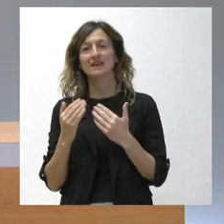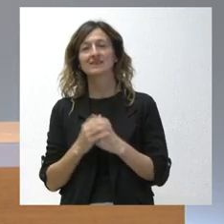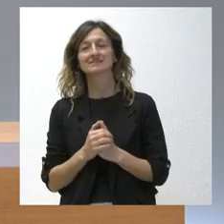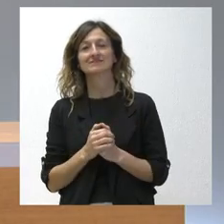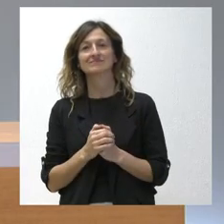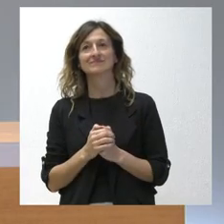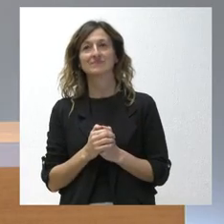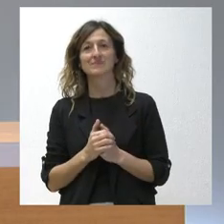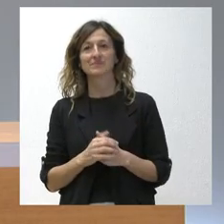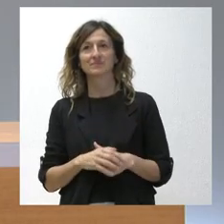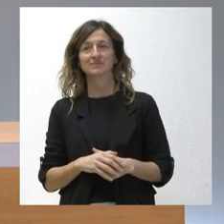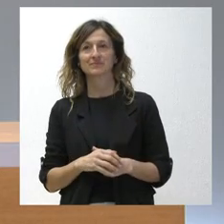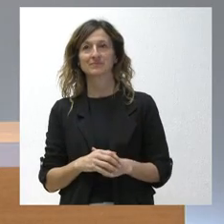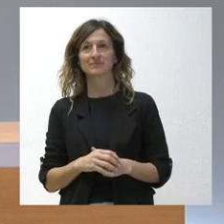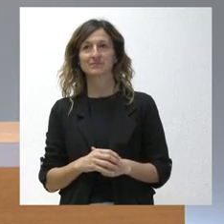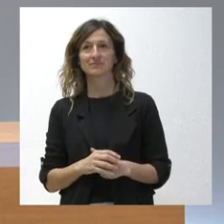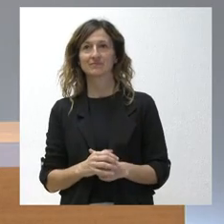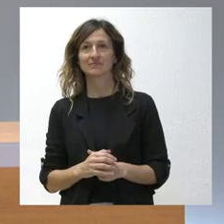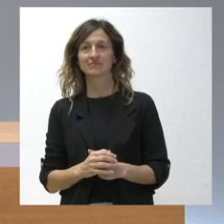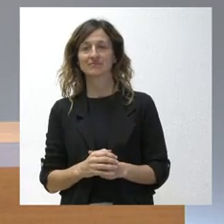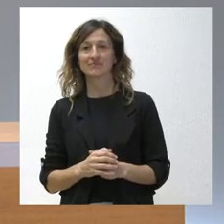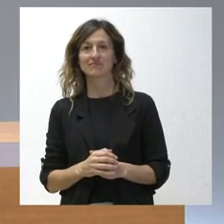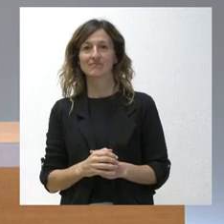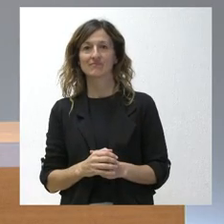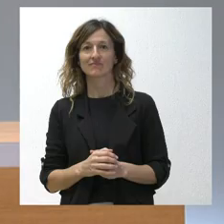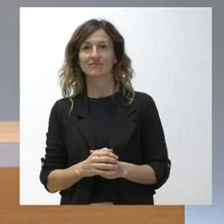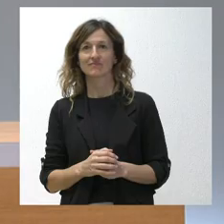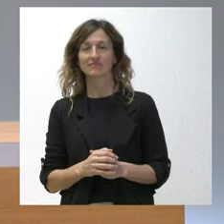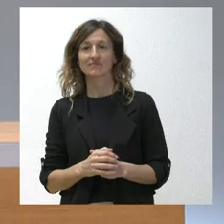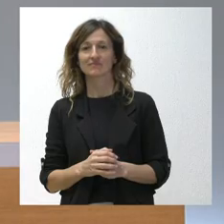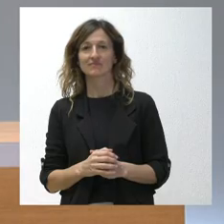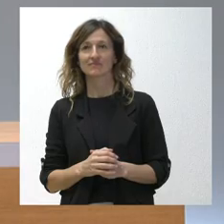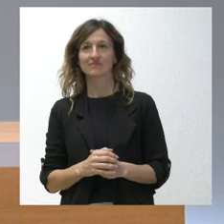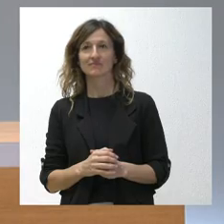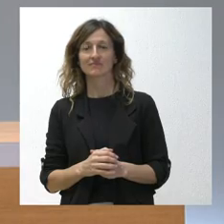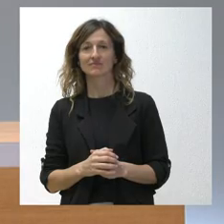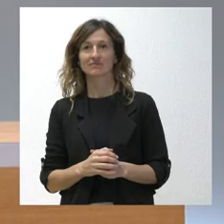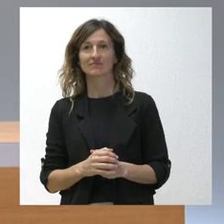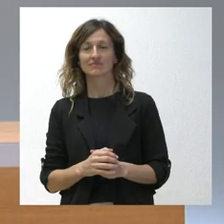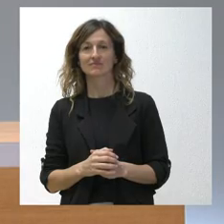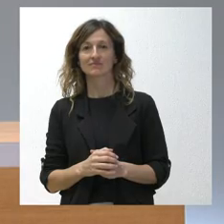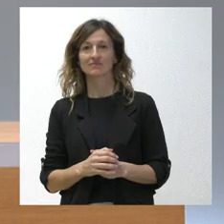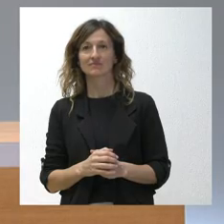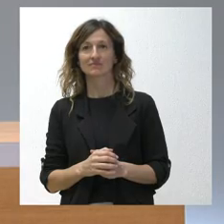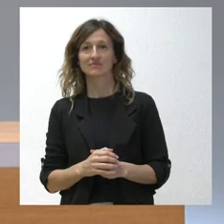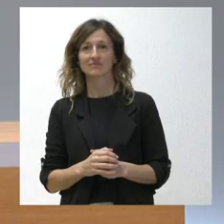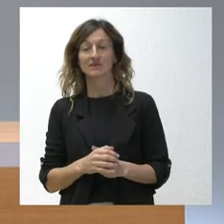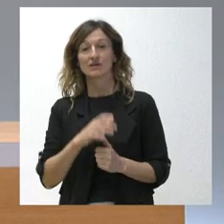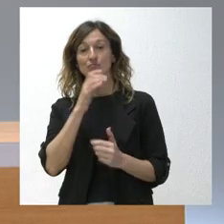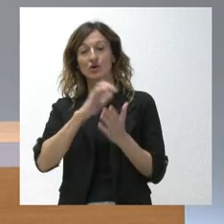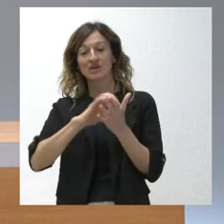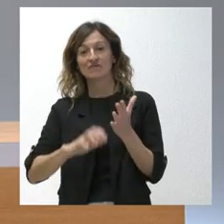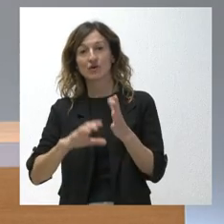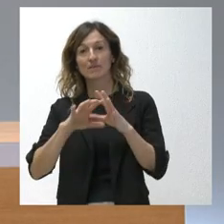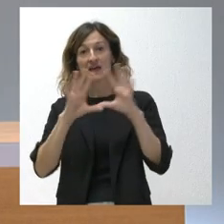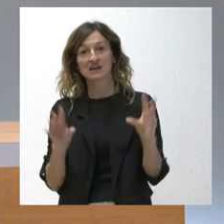conjunto de informes resumen